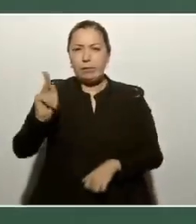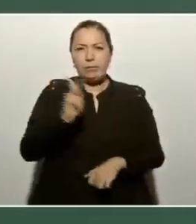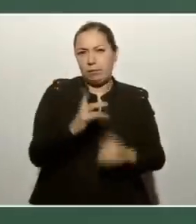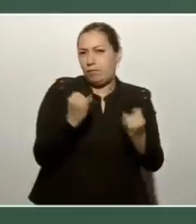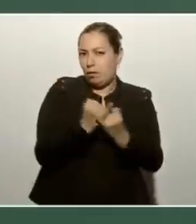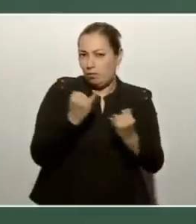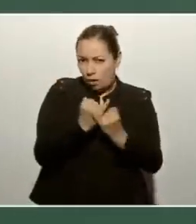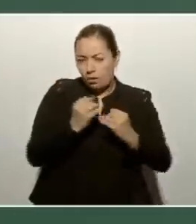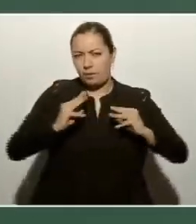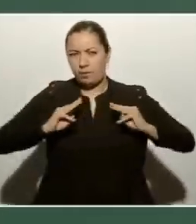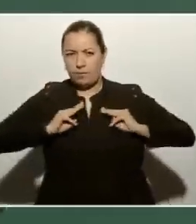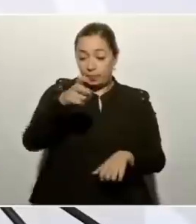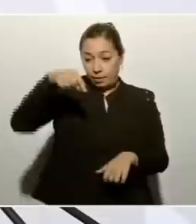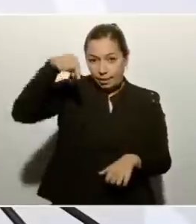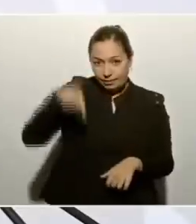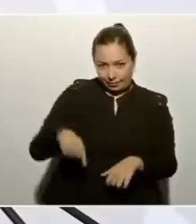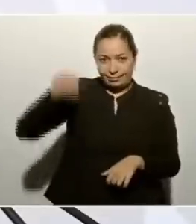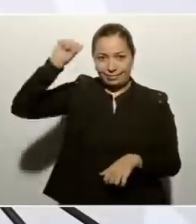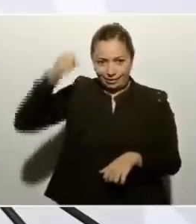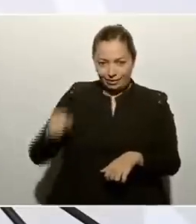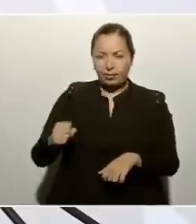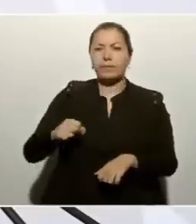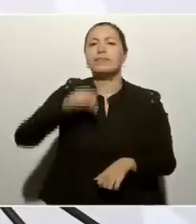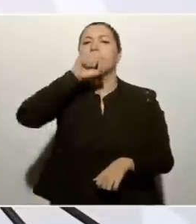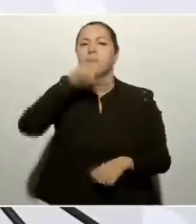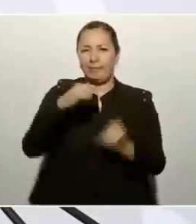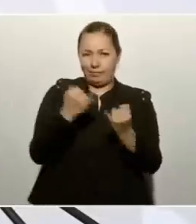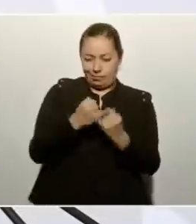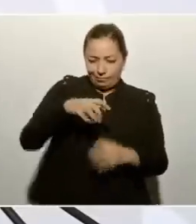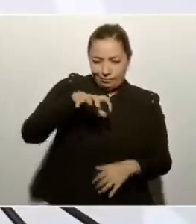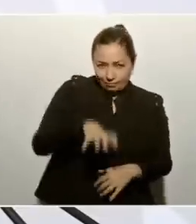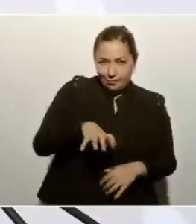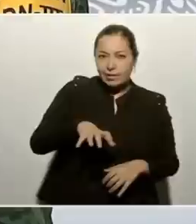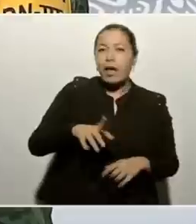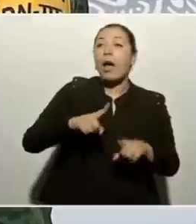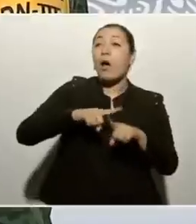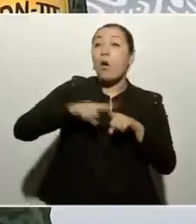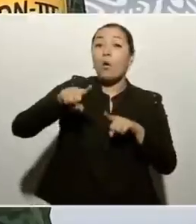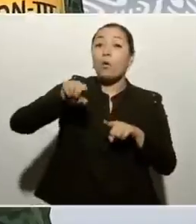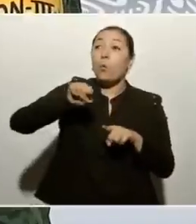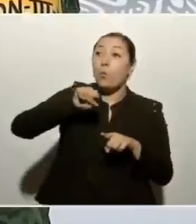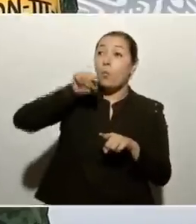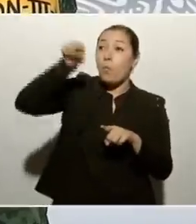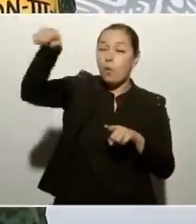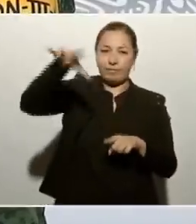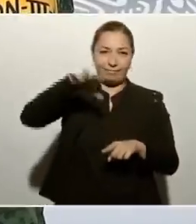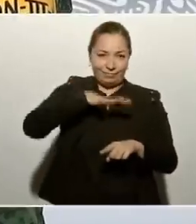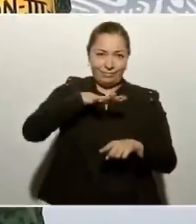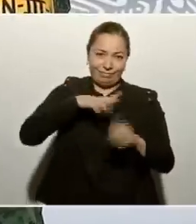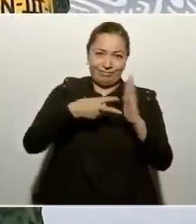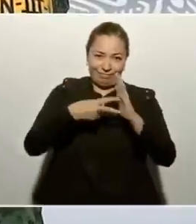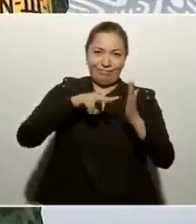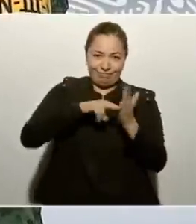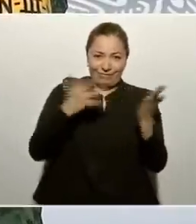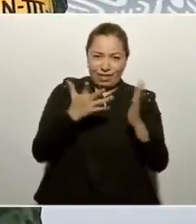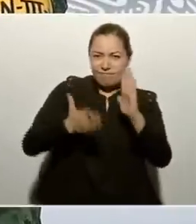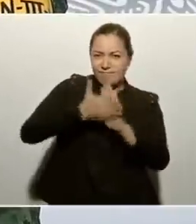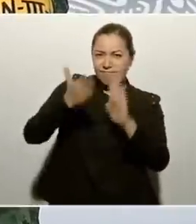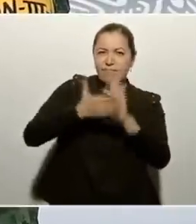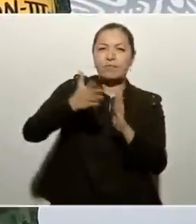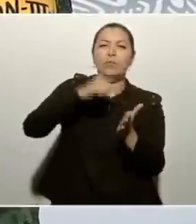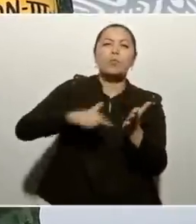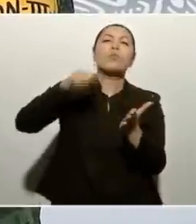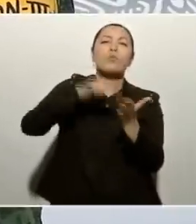la Fuerza Aérea o la Armada. Nuestros ingenieros militares concluyeron uno más en Nabolato y se